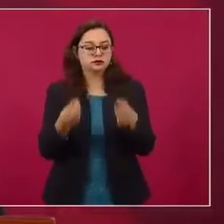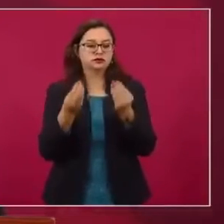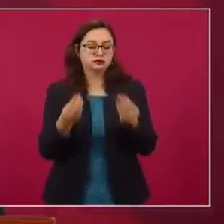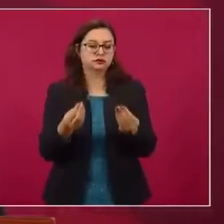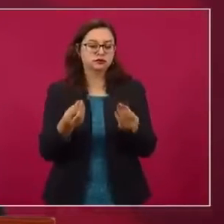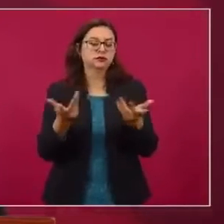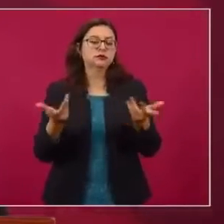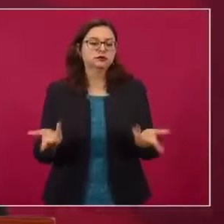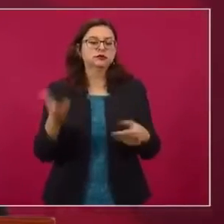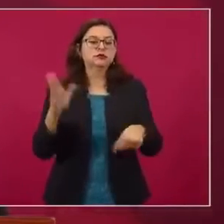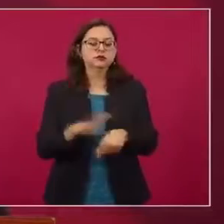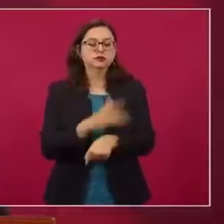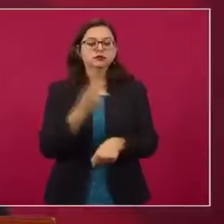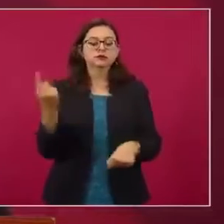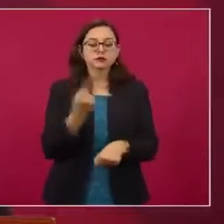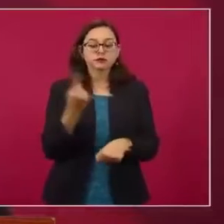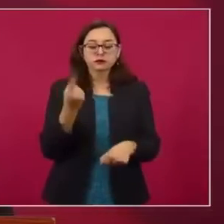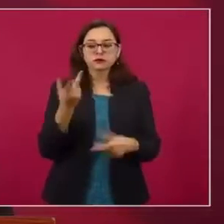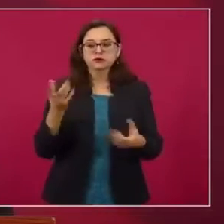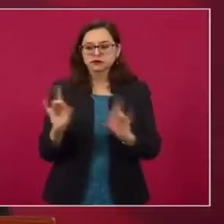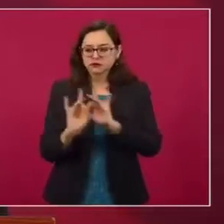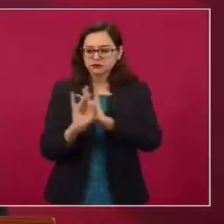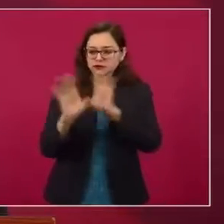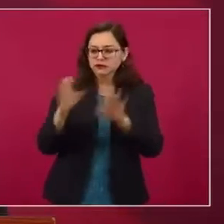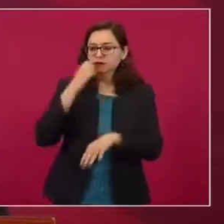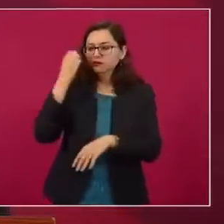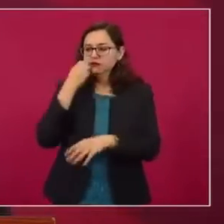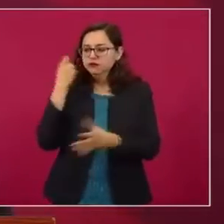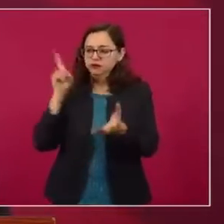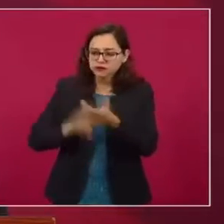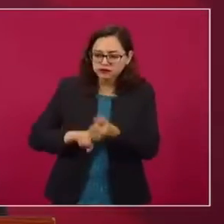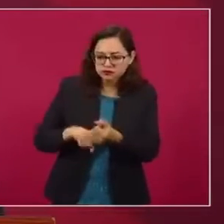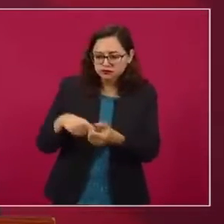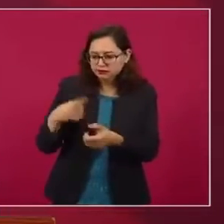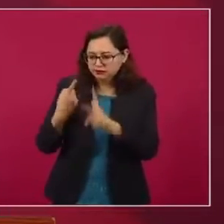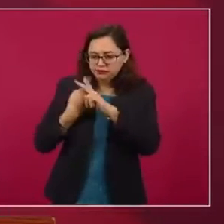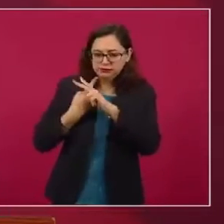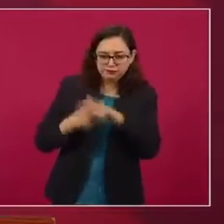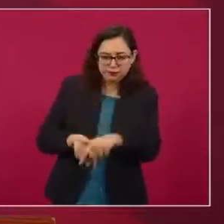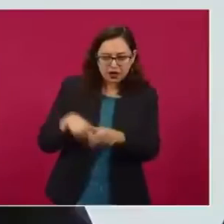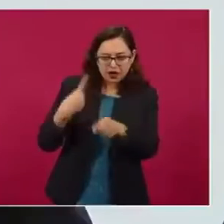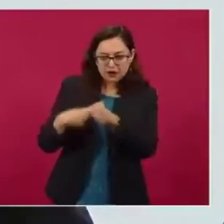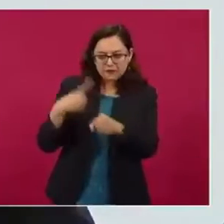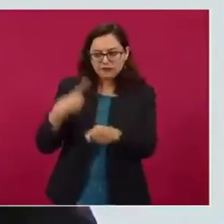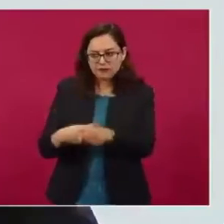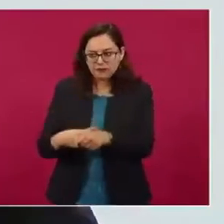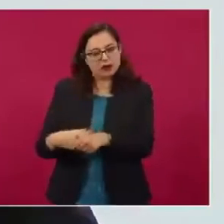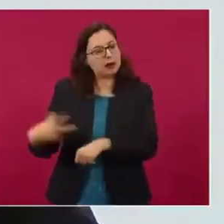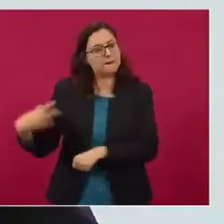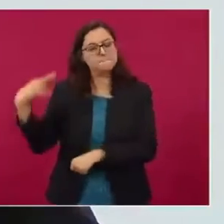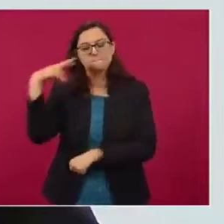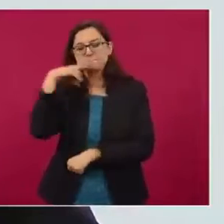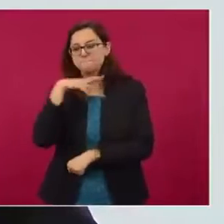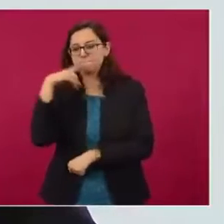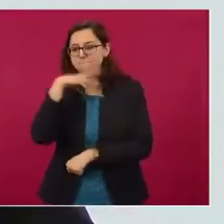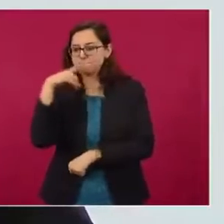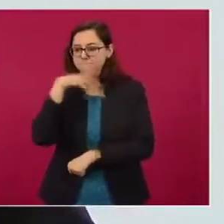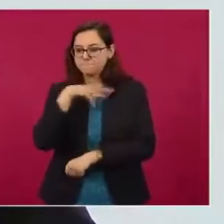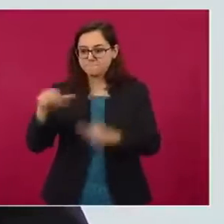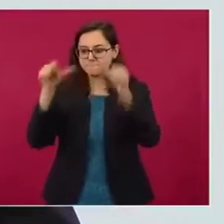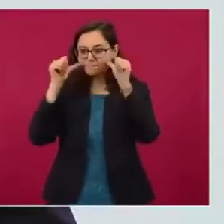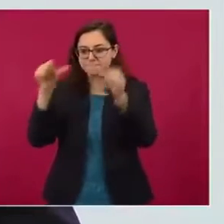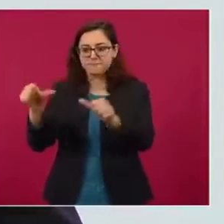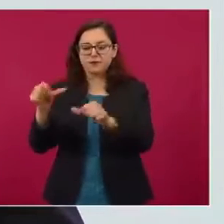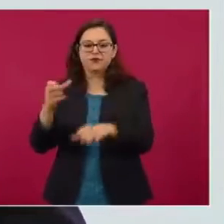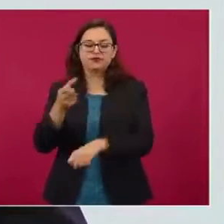control, porque en cuanto se percibe alguna situación de algún síntoma, inmediatamente se da celeridad y se da atención